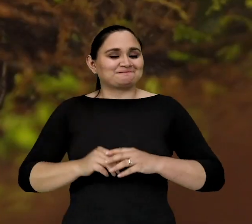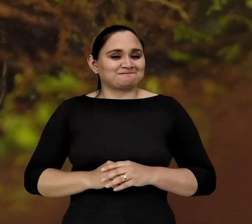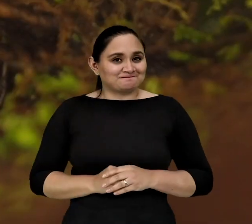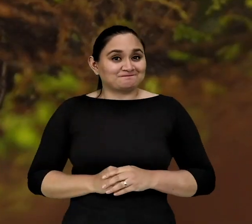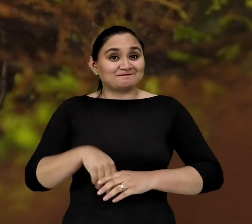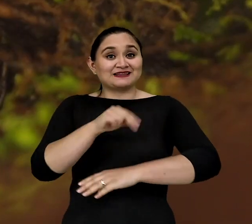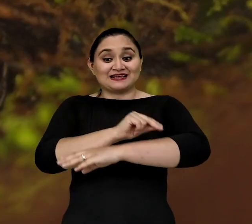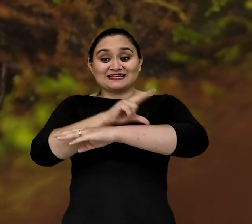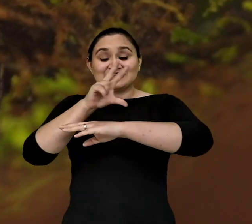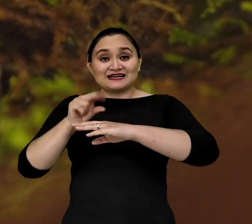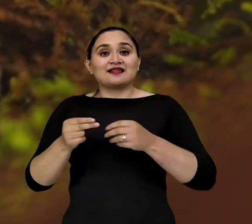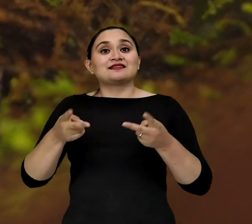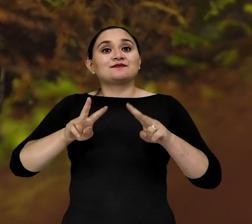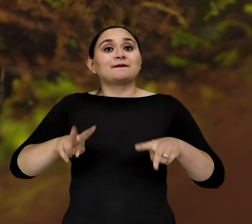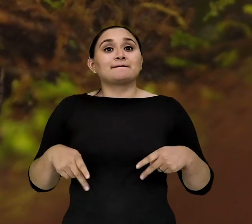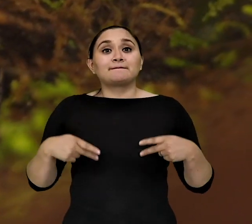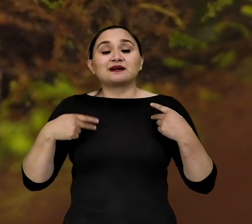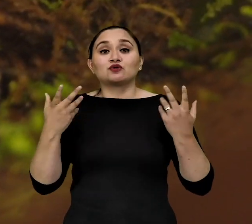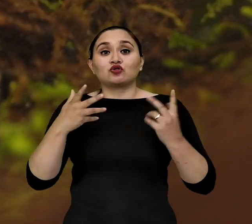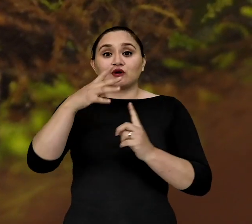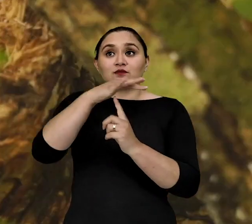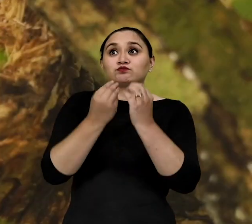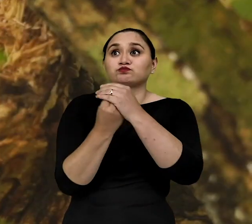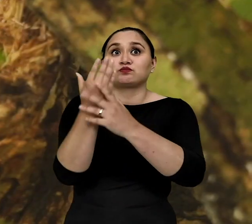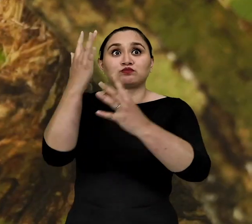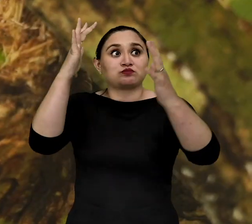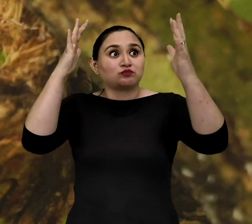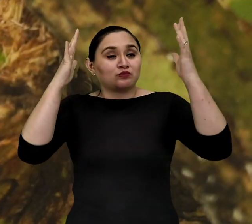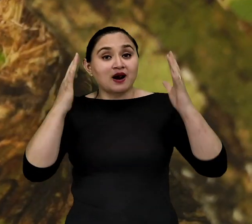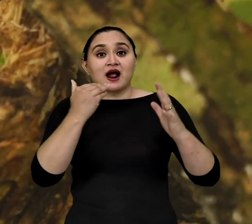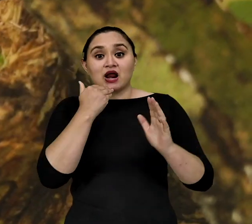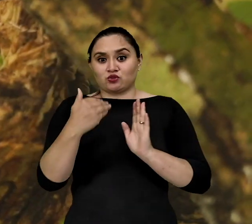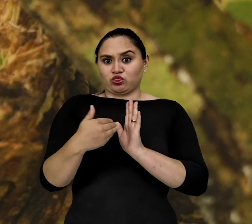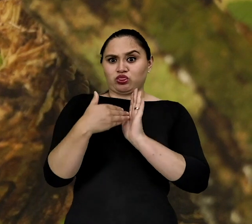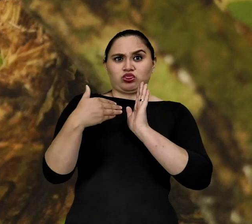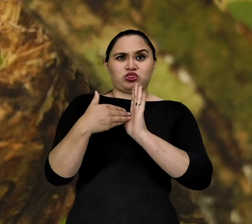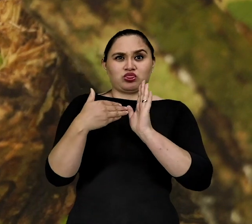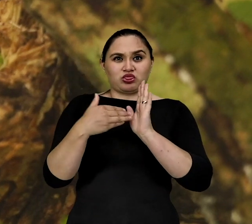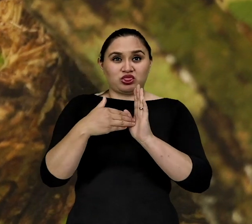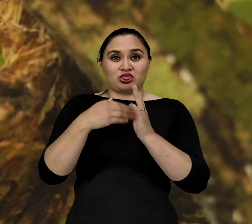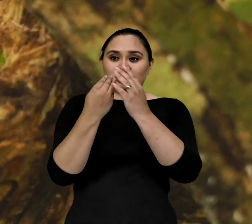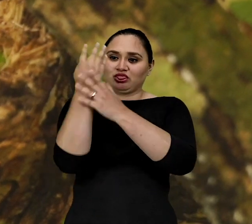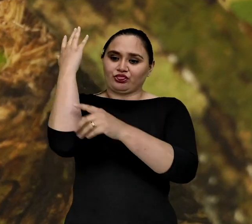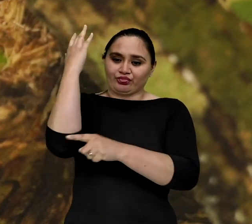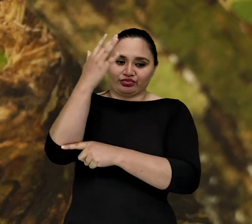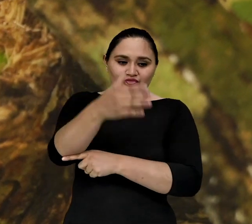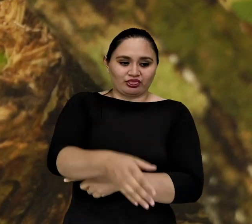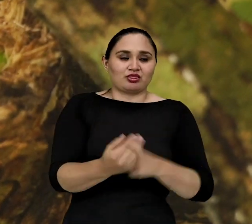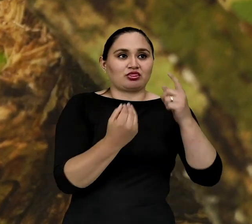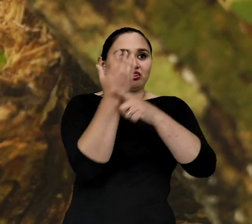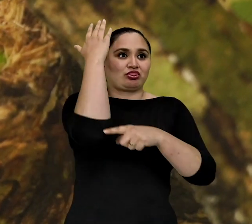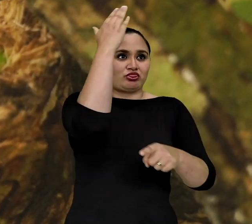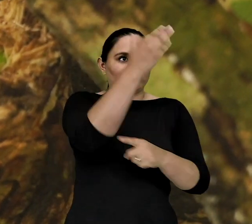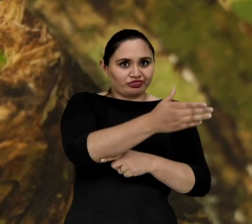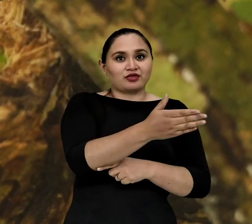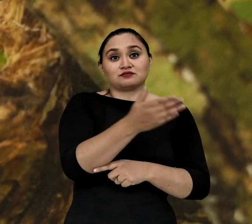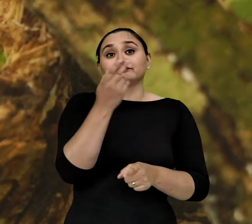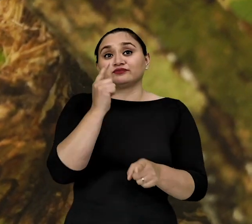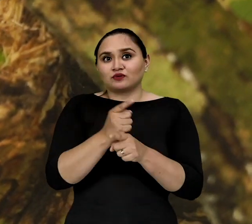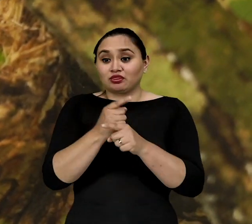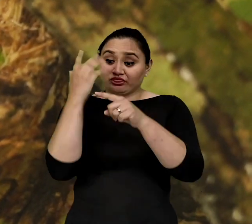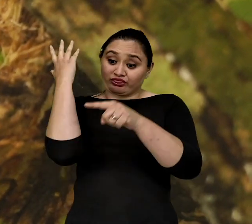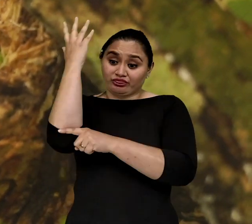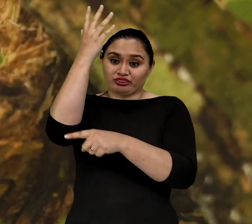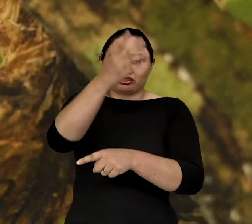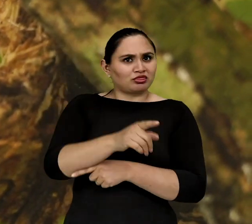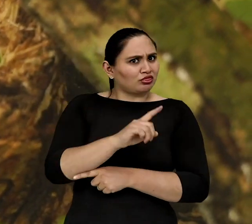Las ranas marsupiales también viven en los bosques y algo que les afecta es la deforestación Por eso no debemos deforestar los bosques En